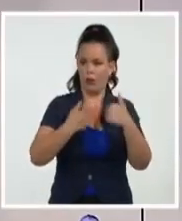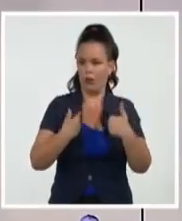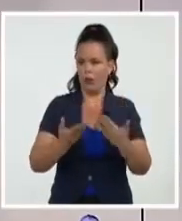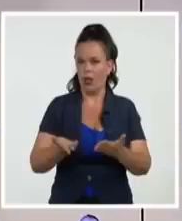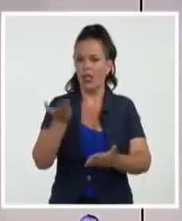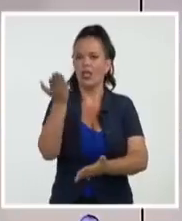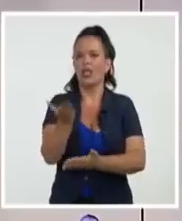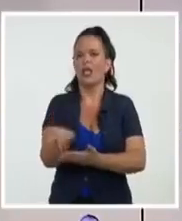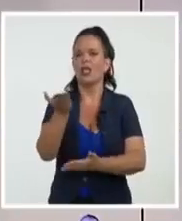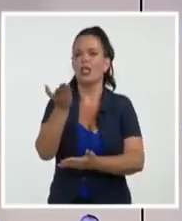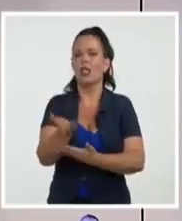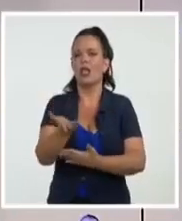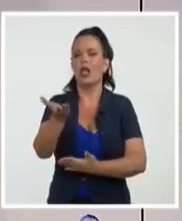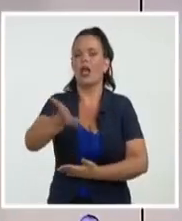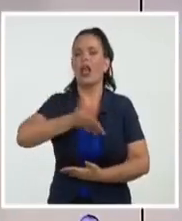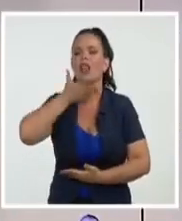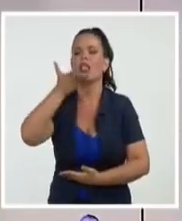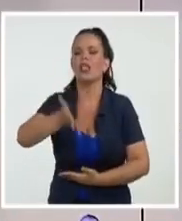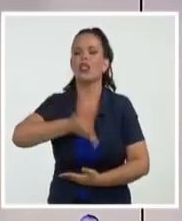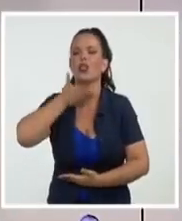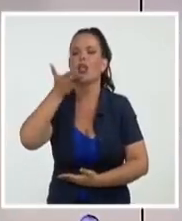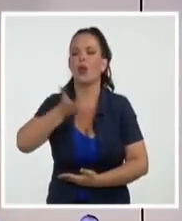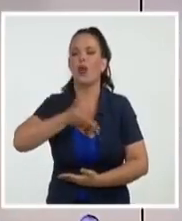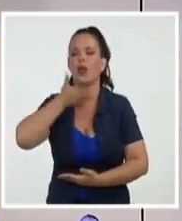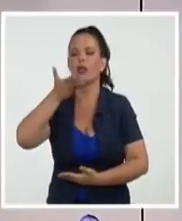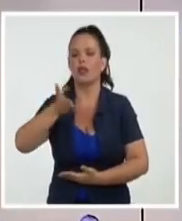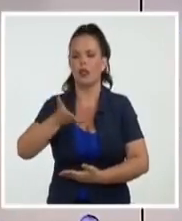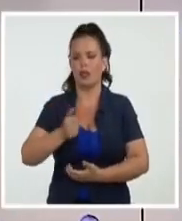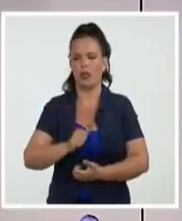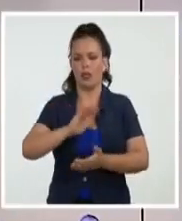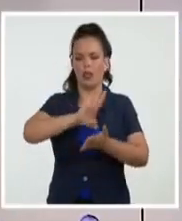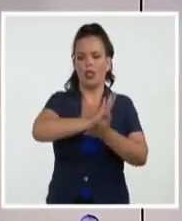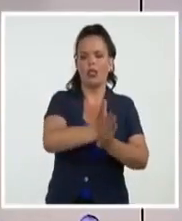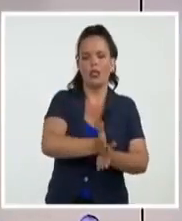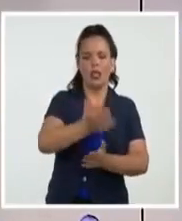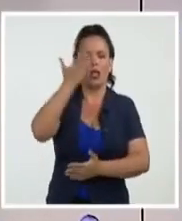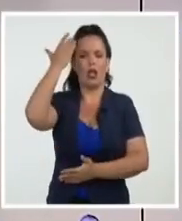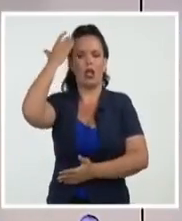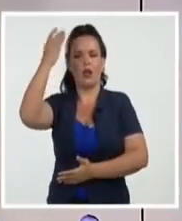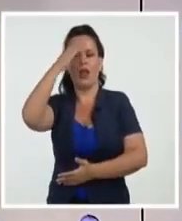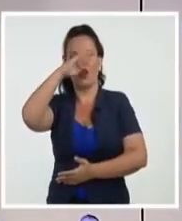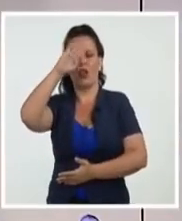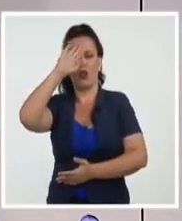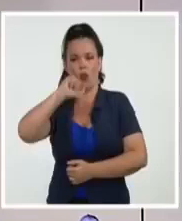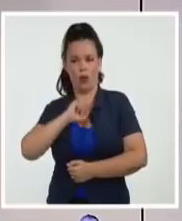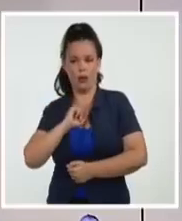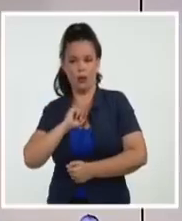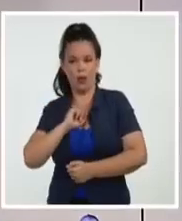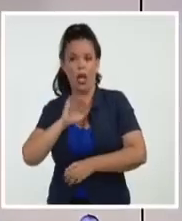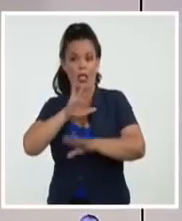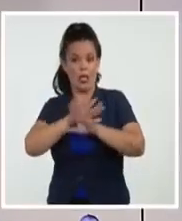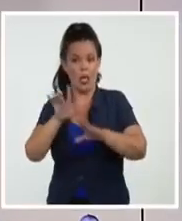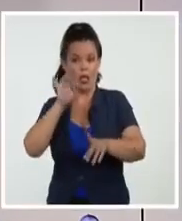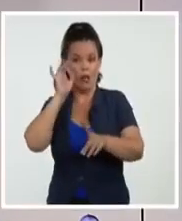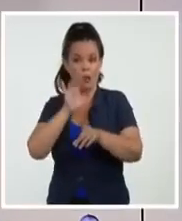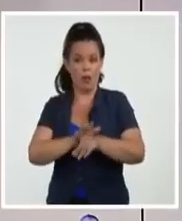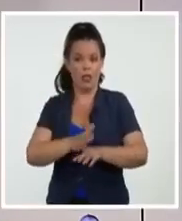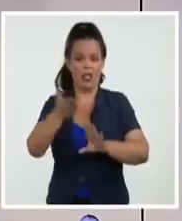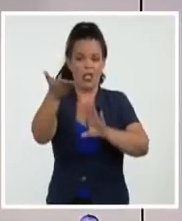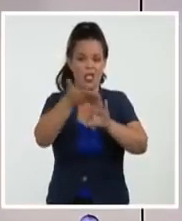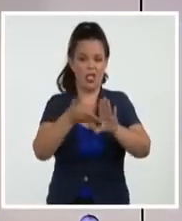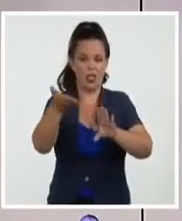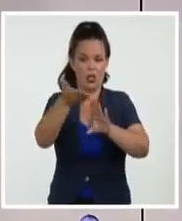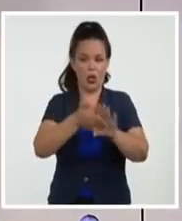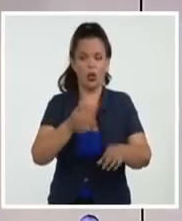rendición de cuentas al régimen cubano y para ello aplicaron las primeras sanciones. Yo les digo medidas unilaterales